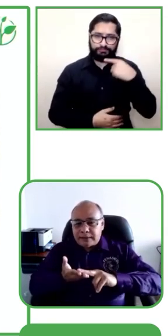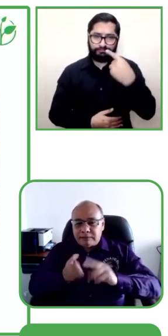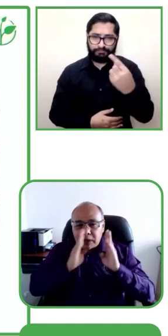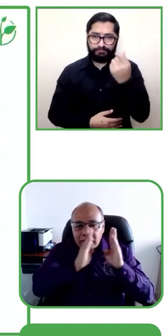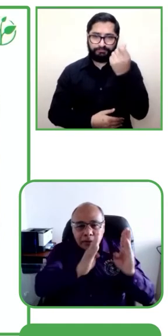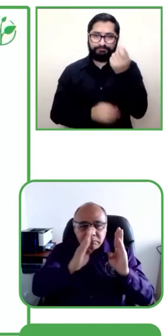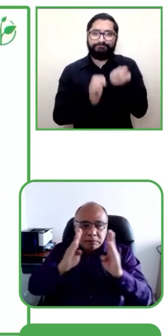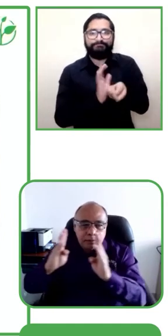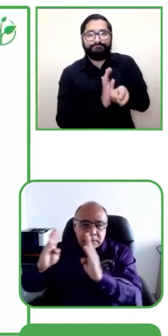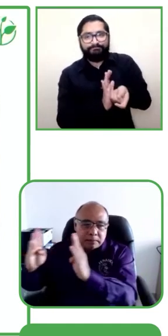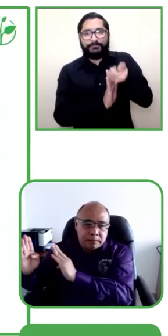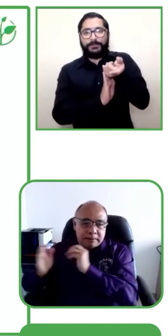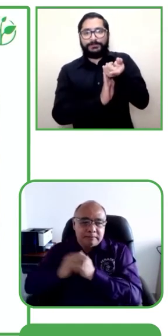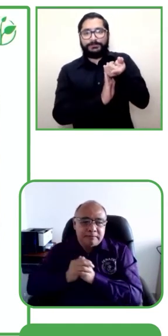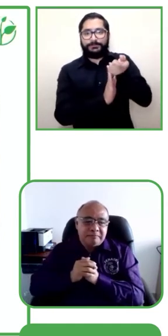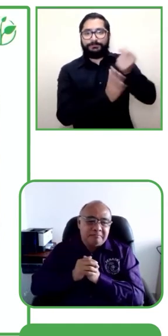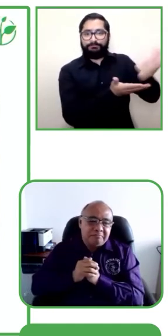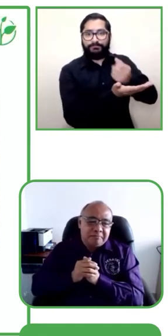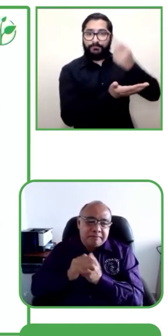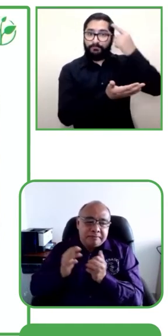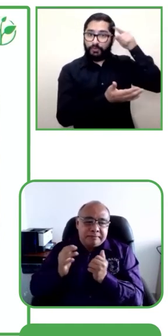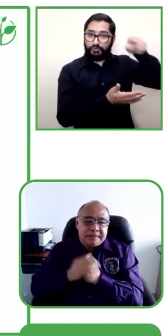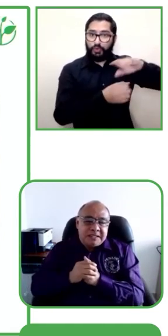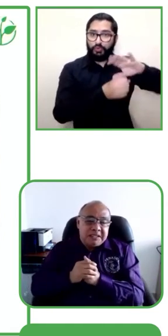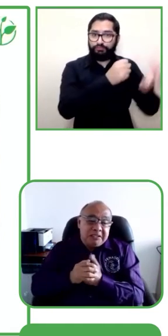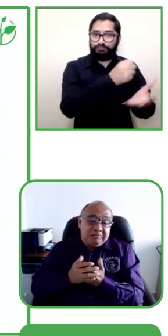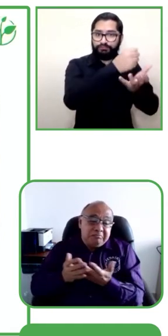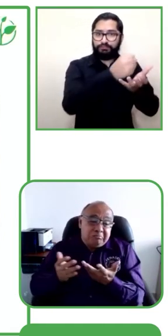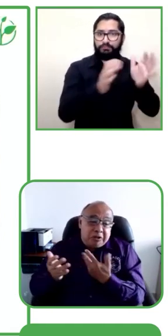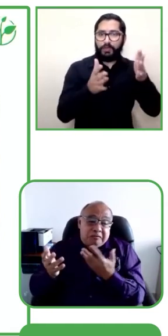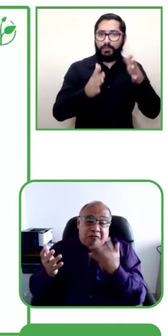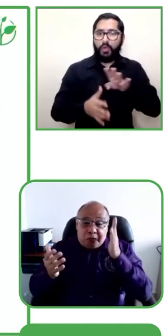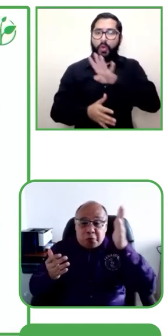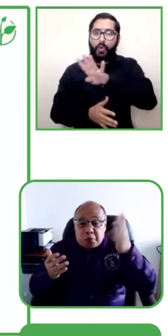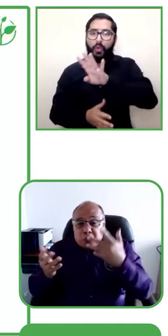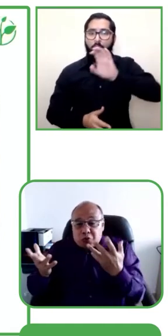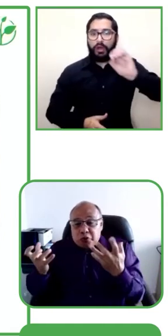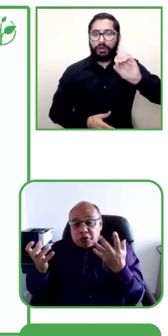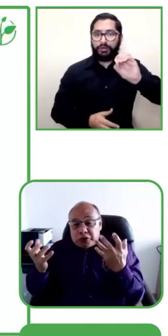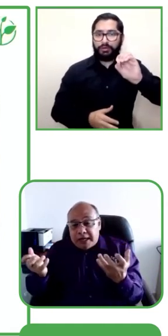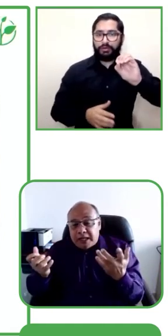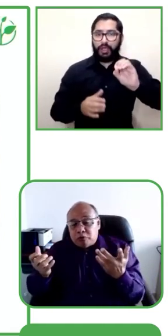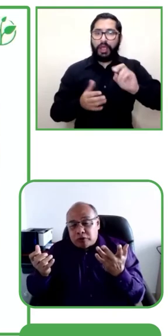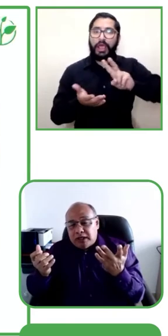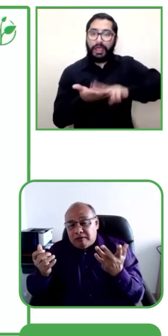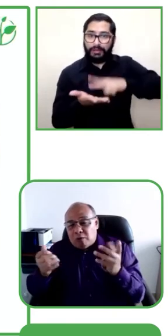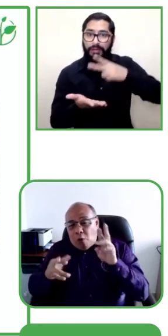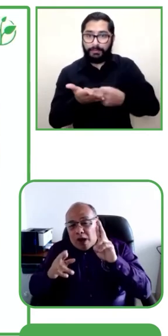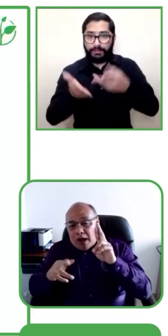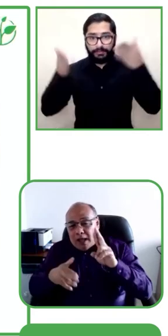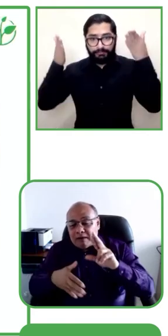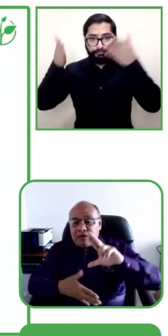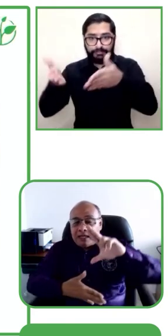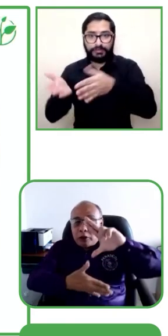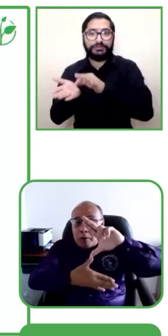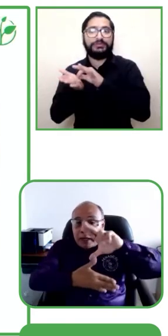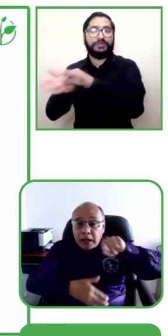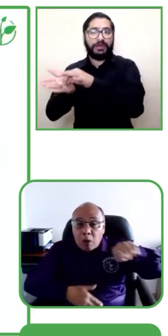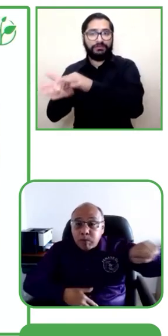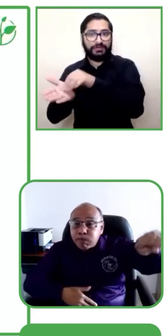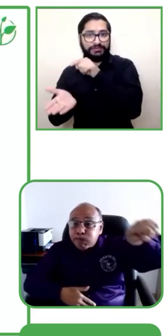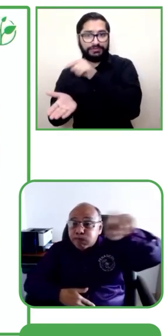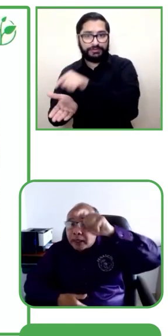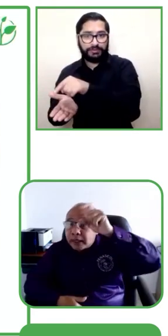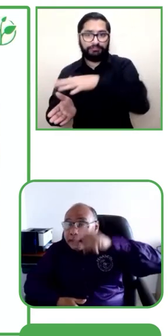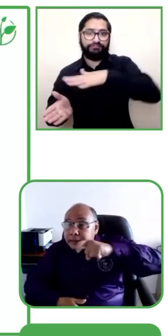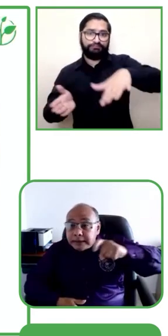cuenta con 40 intérpretes para poder atender los servicios a nivel nacional. Queremos que sean muchos más